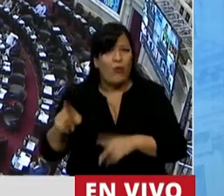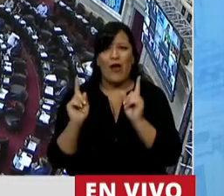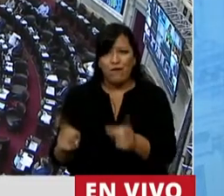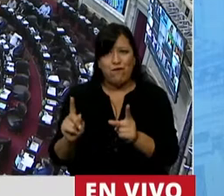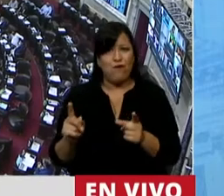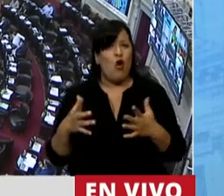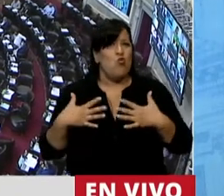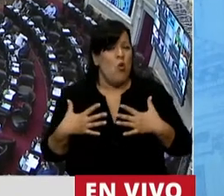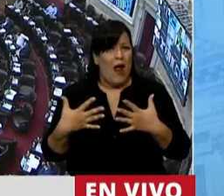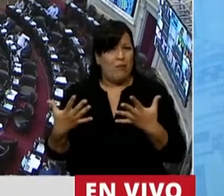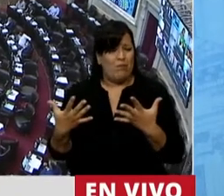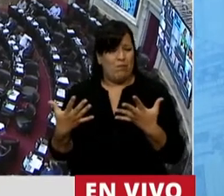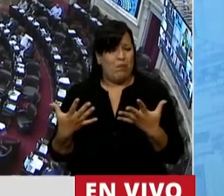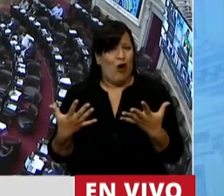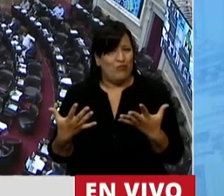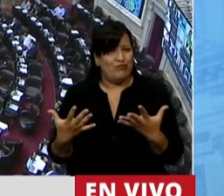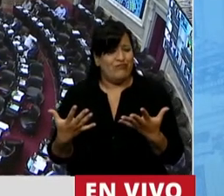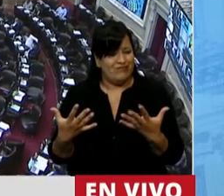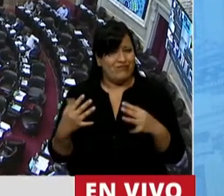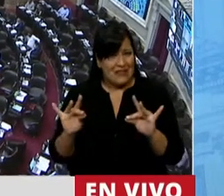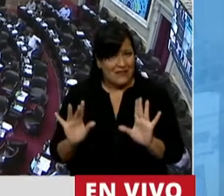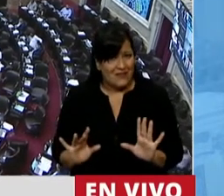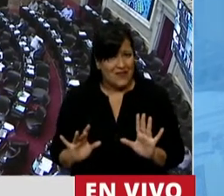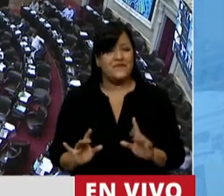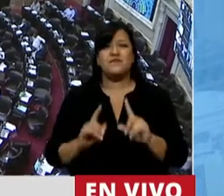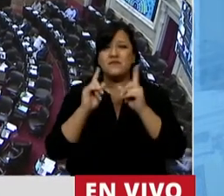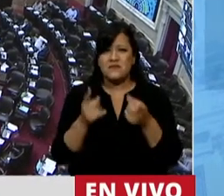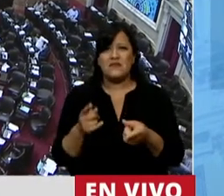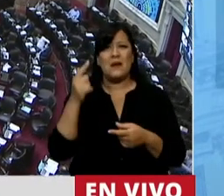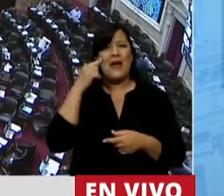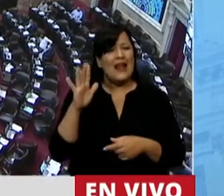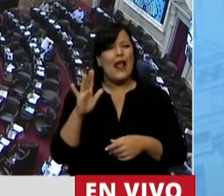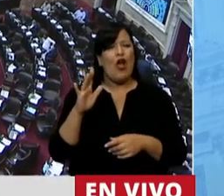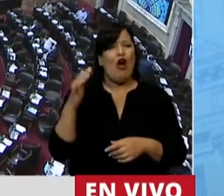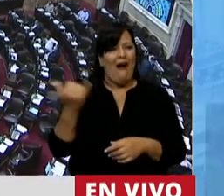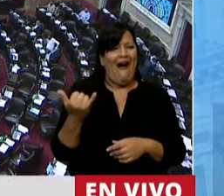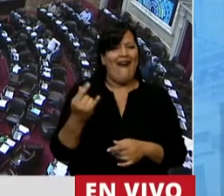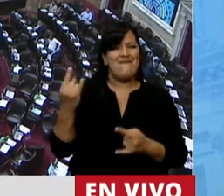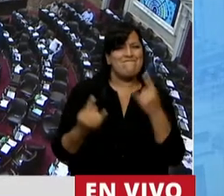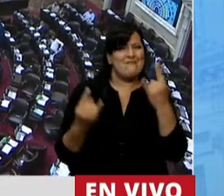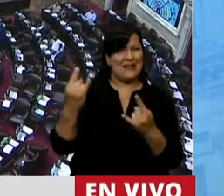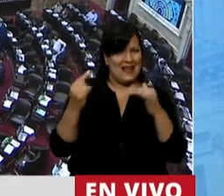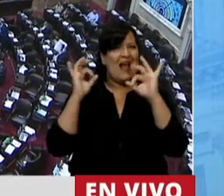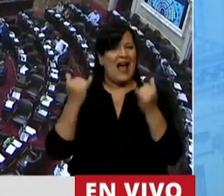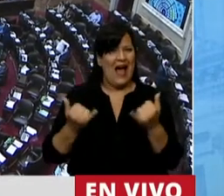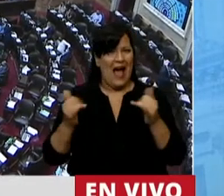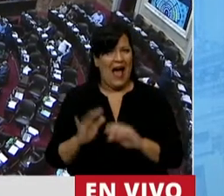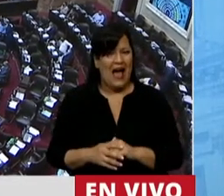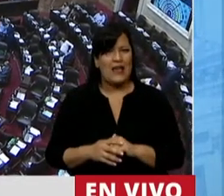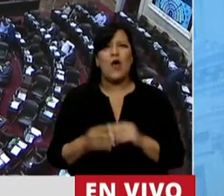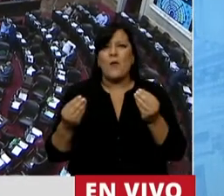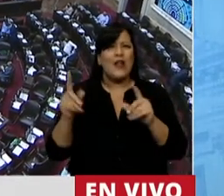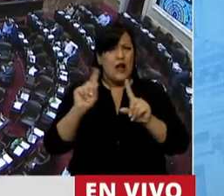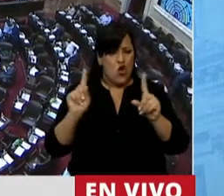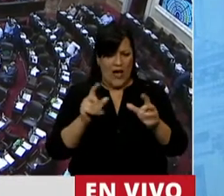poniendo el cuerpo. Y además, creo que en parte se miente, porque no es un tratamiento